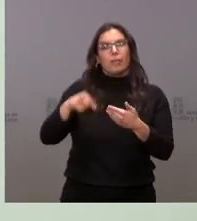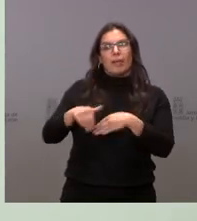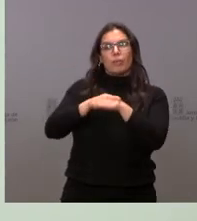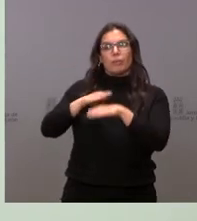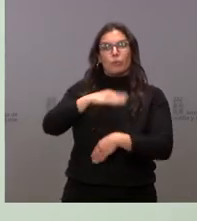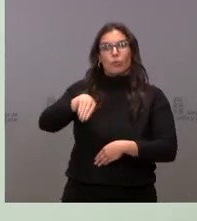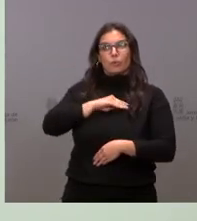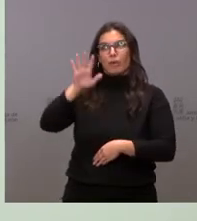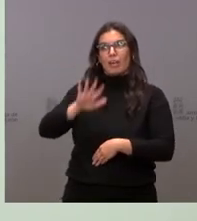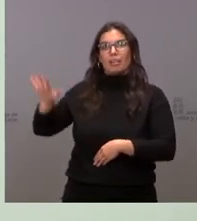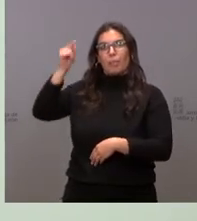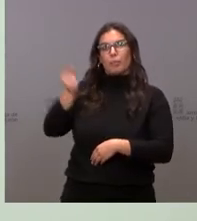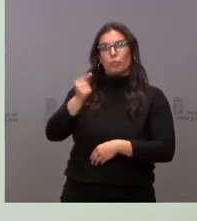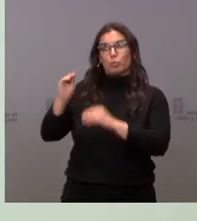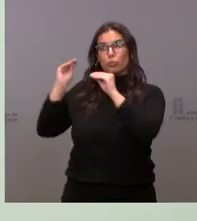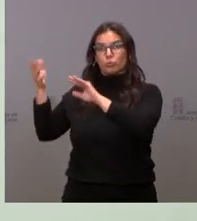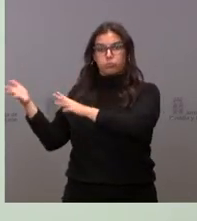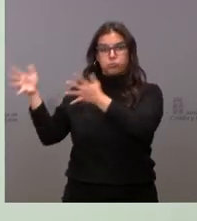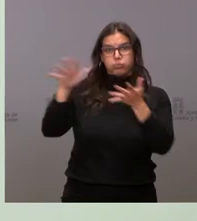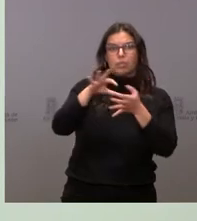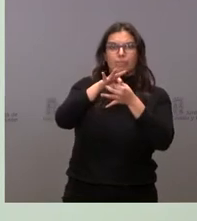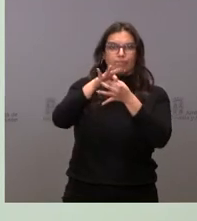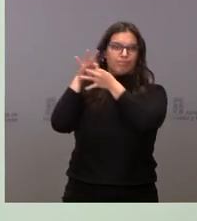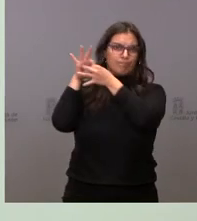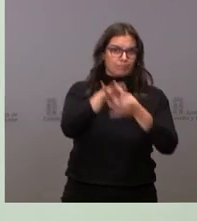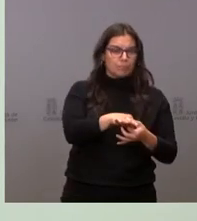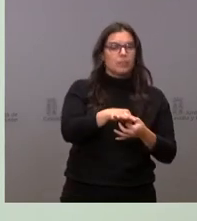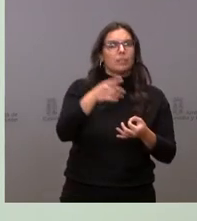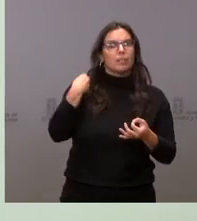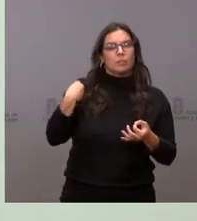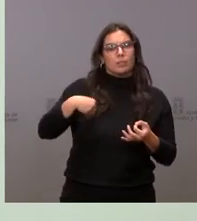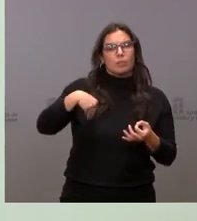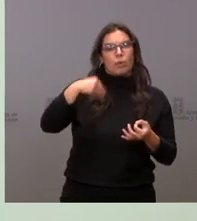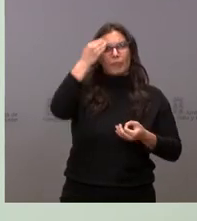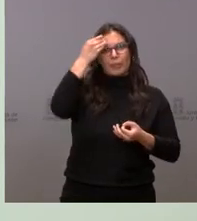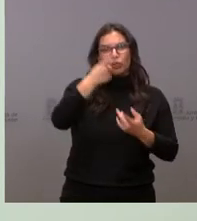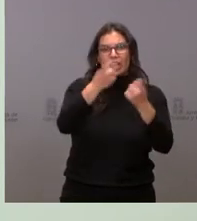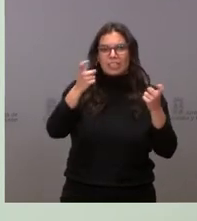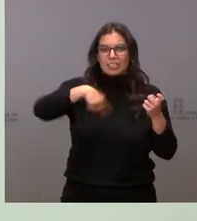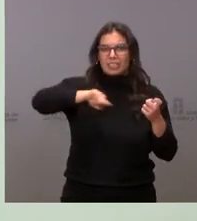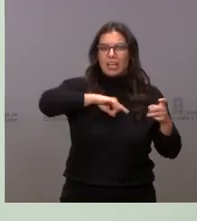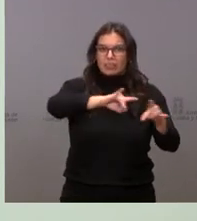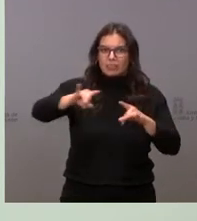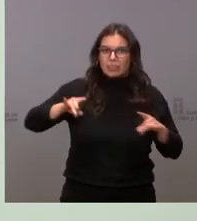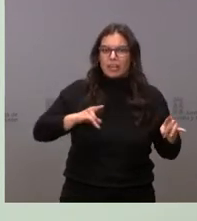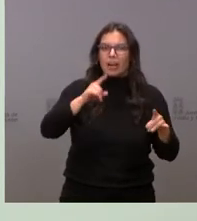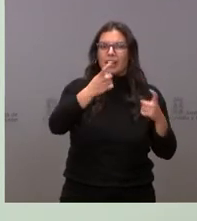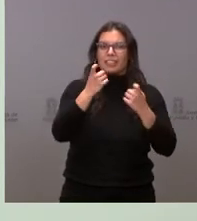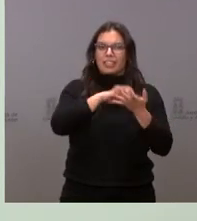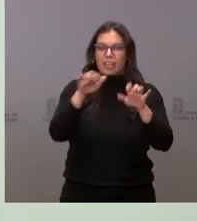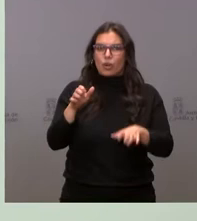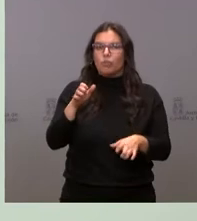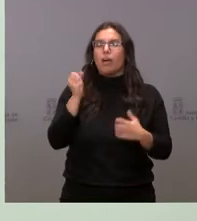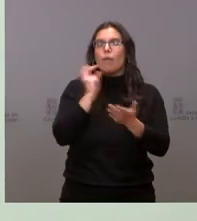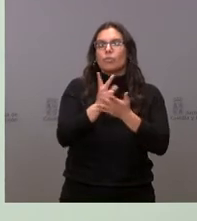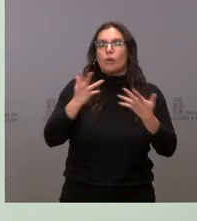consideramos que necesita nuestra tierra, que necesita Castilla y León, apostando por la recuperación económica,